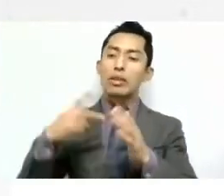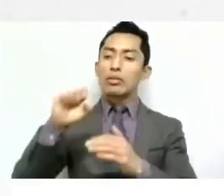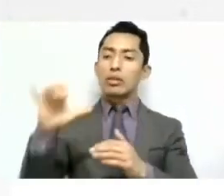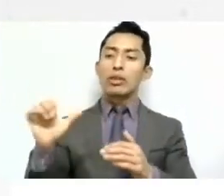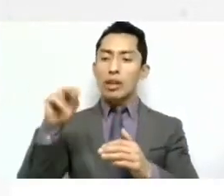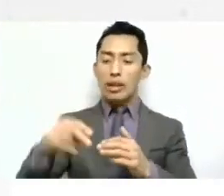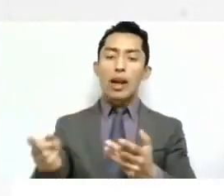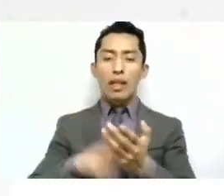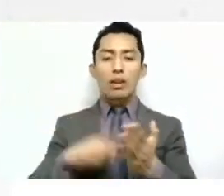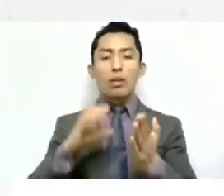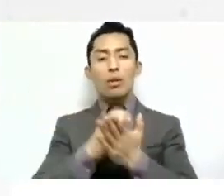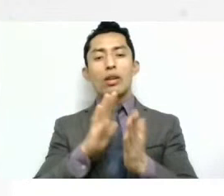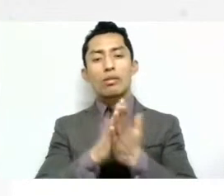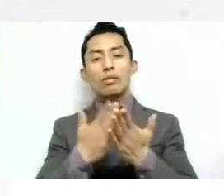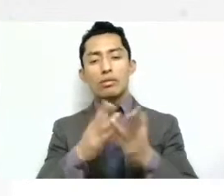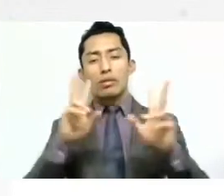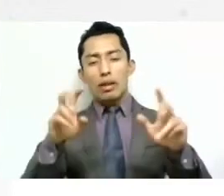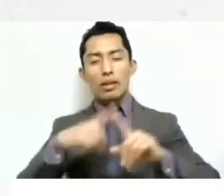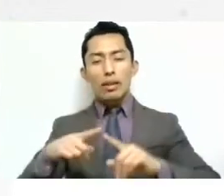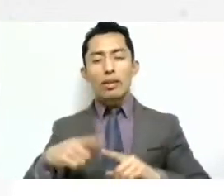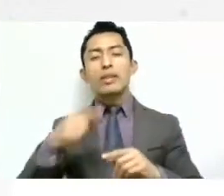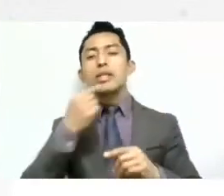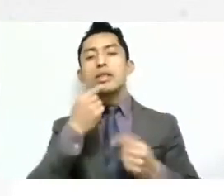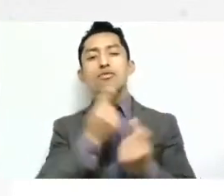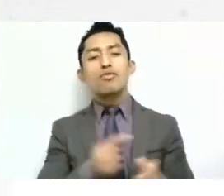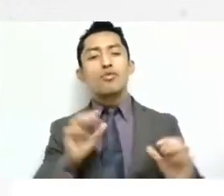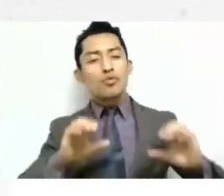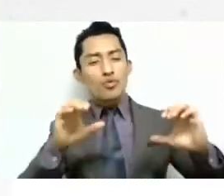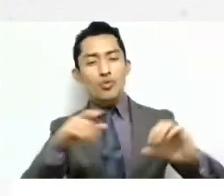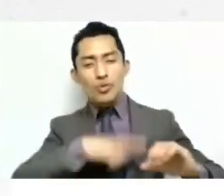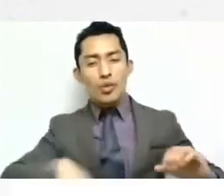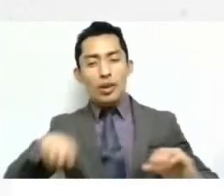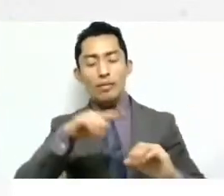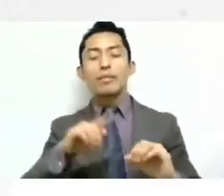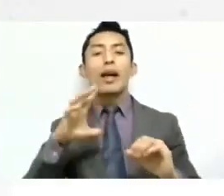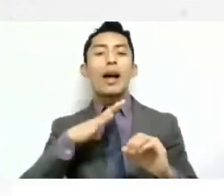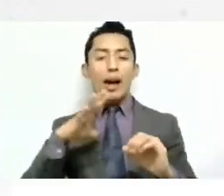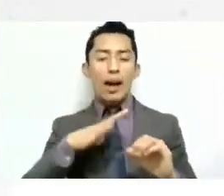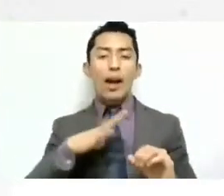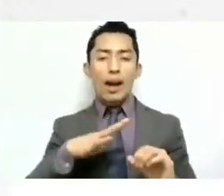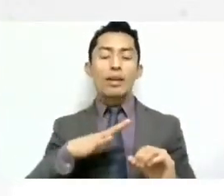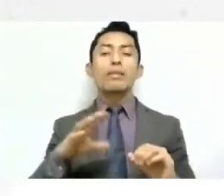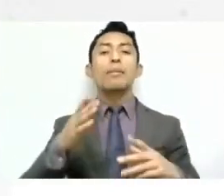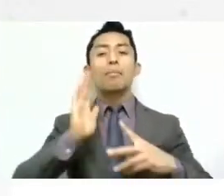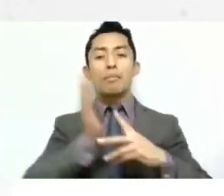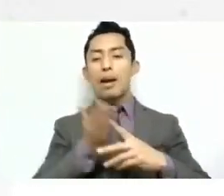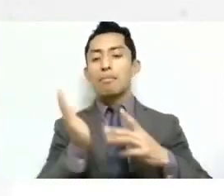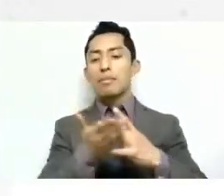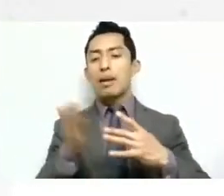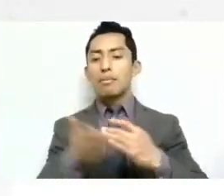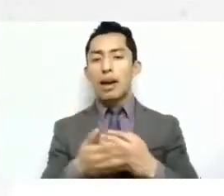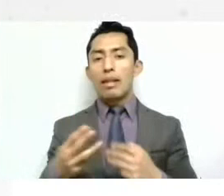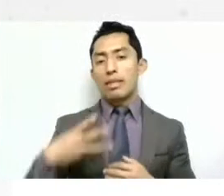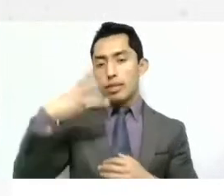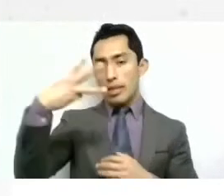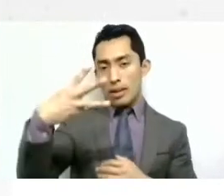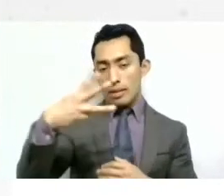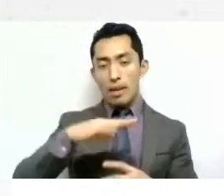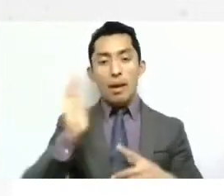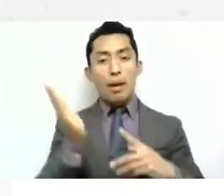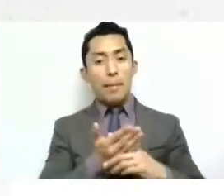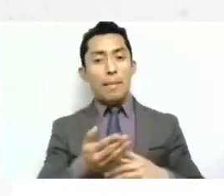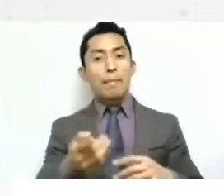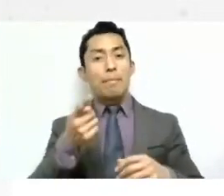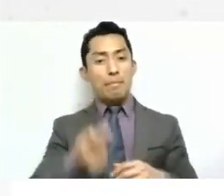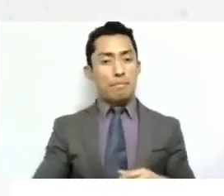de jurisprudencia sobre guarderías, estructuramos esta presentación en tres bloques. En la primera de ellas,